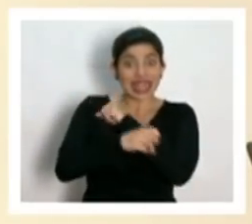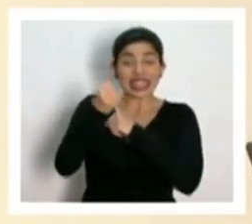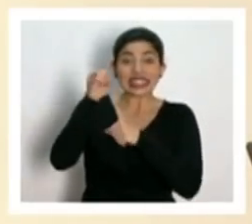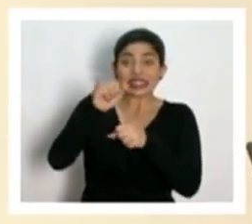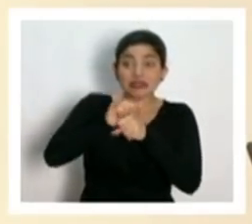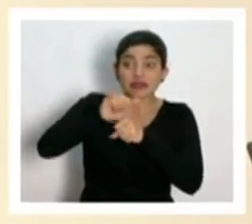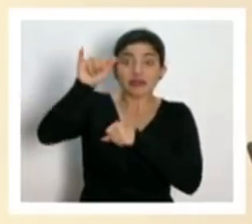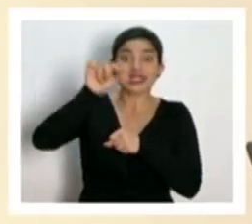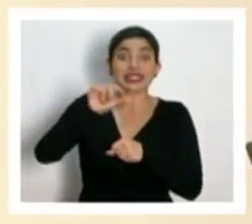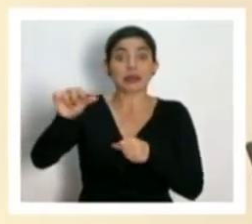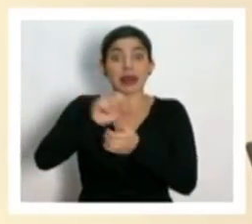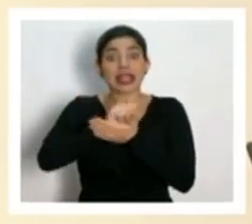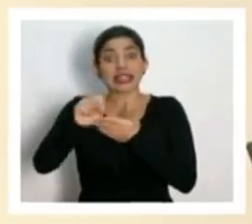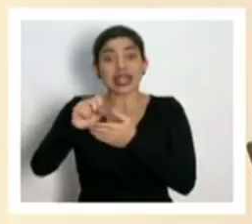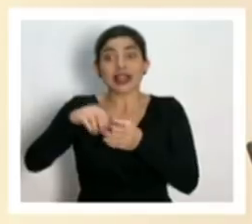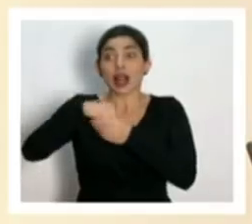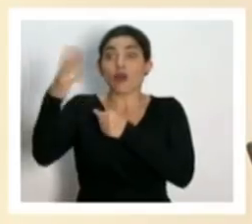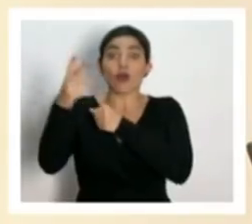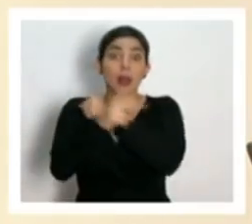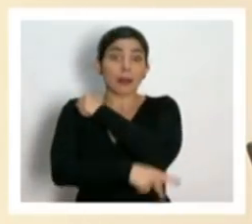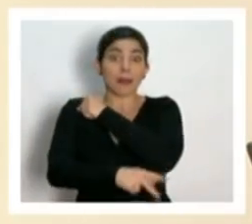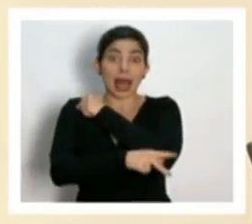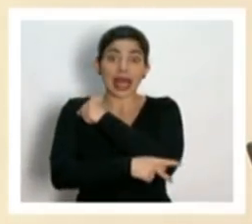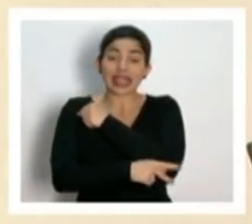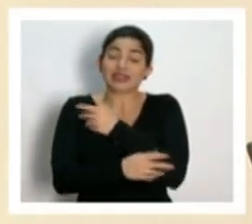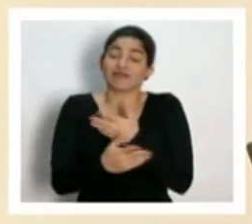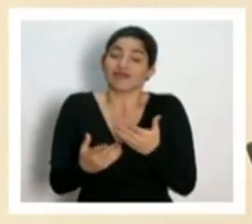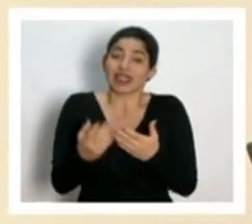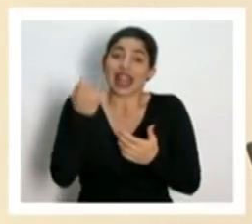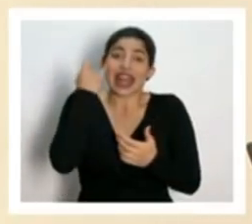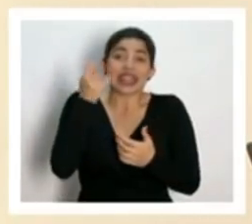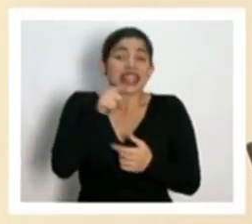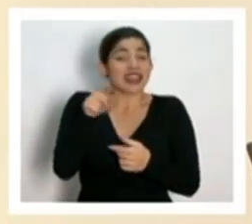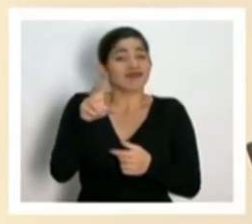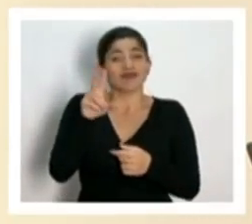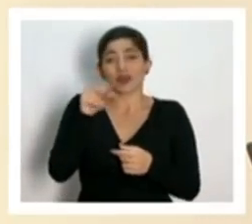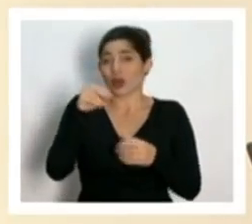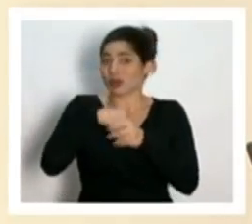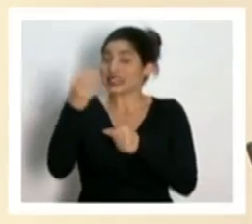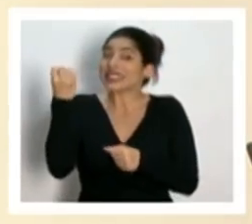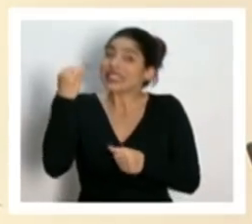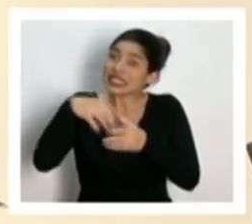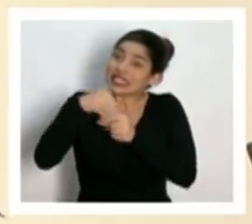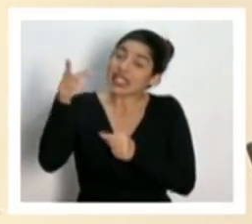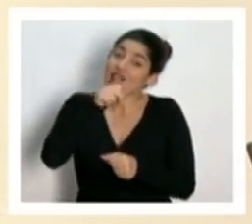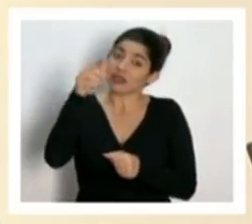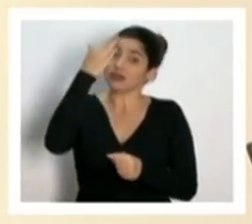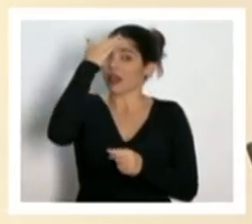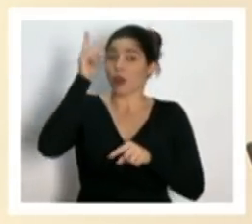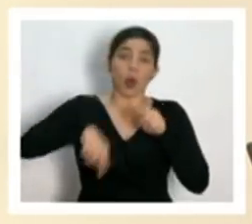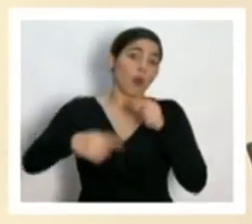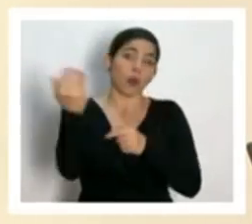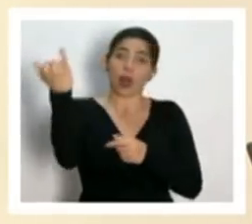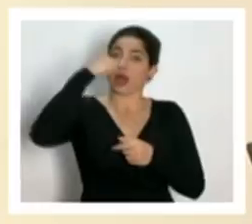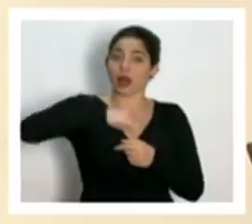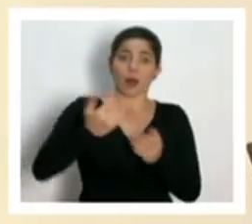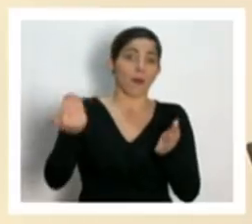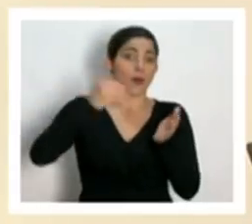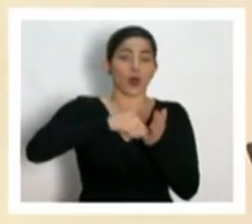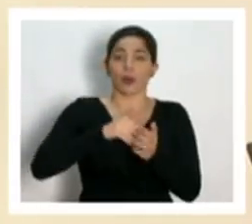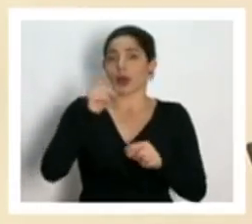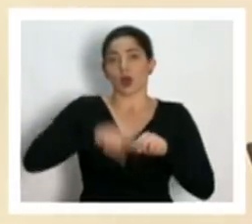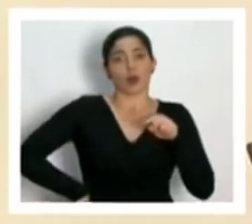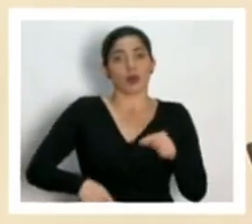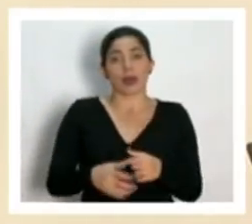periodos de semanas antes de otros países de la región, la idea es que no lo hagan y si lo hacen, pues no podrían volver a ir a enterrar